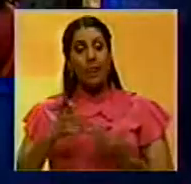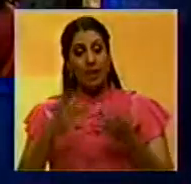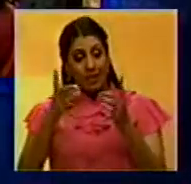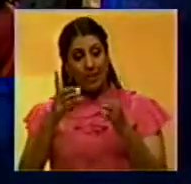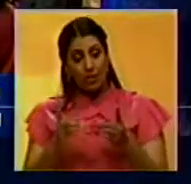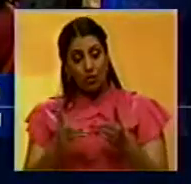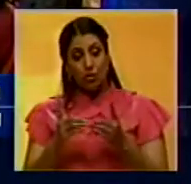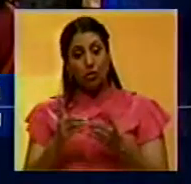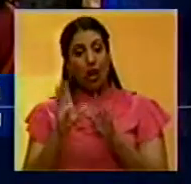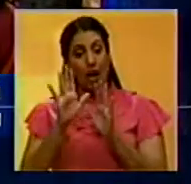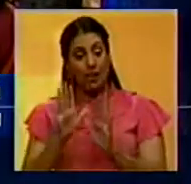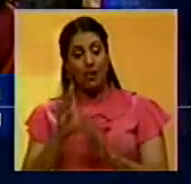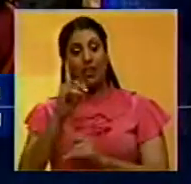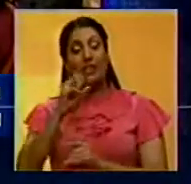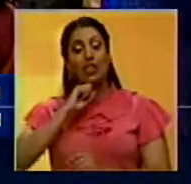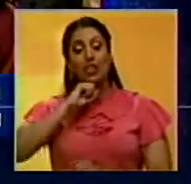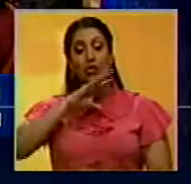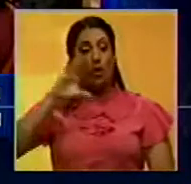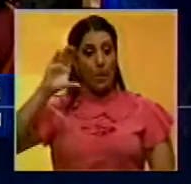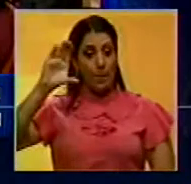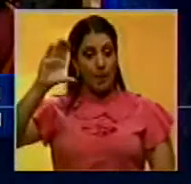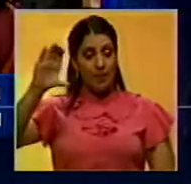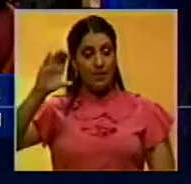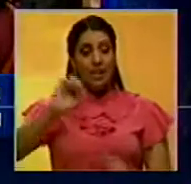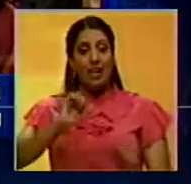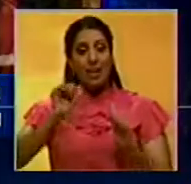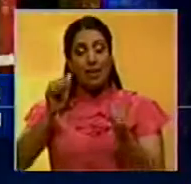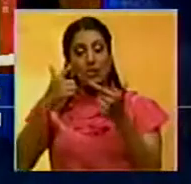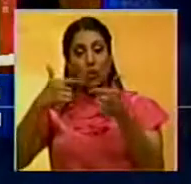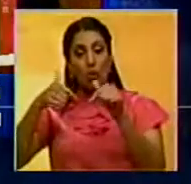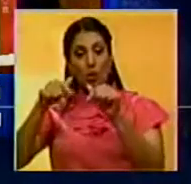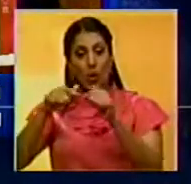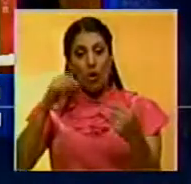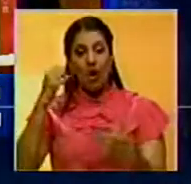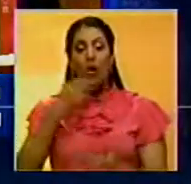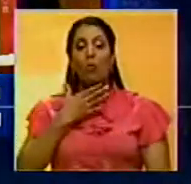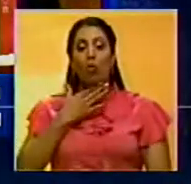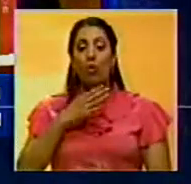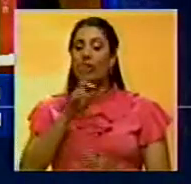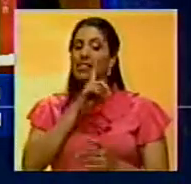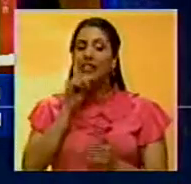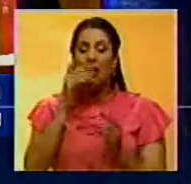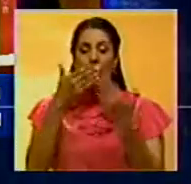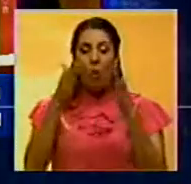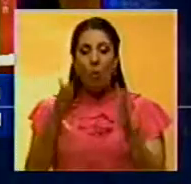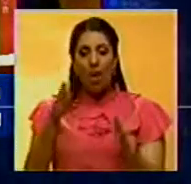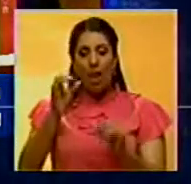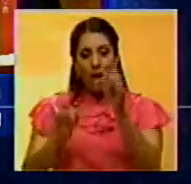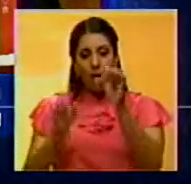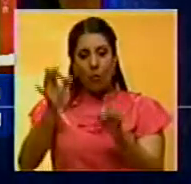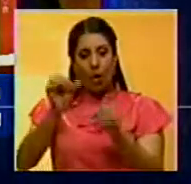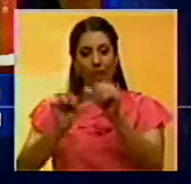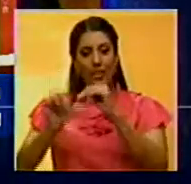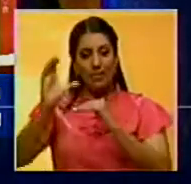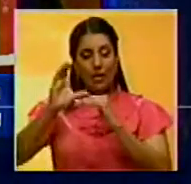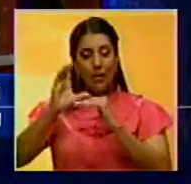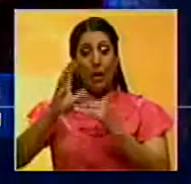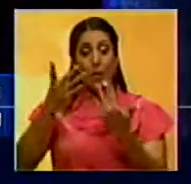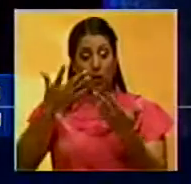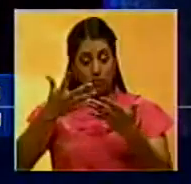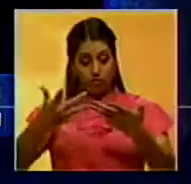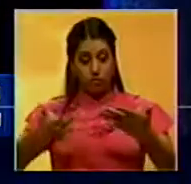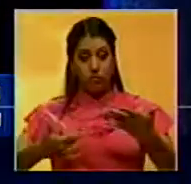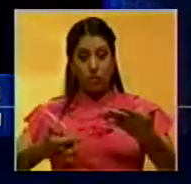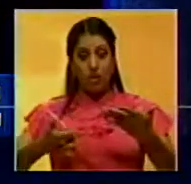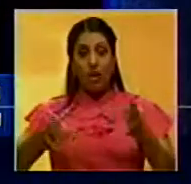decisión, sin precedentes en la historia del país, surgió en las instalaciones del ilustre Colegio de Abogados del Distrito Capital, cuando a través de un